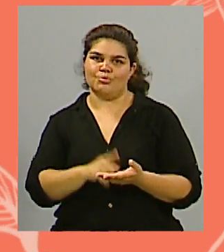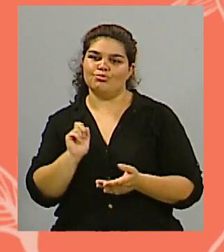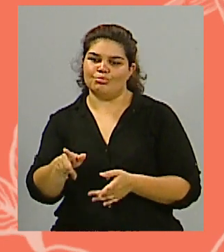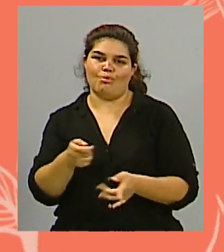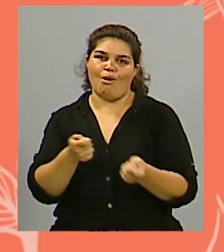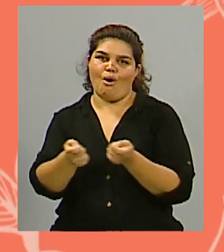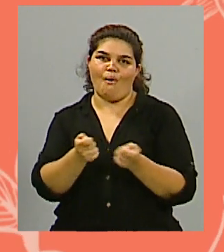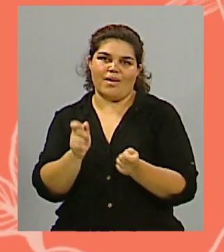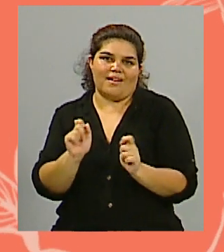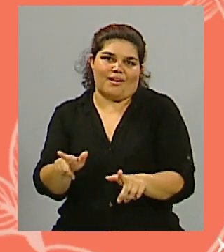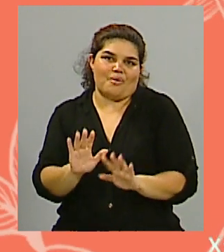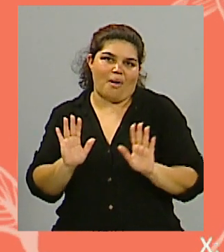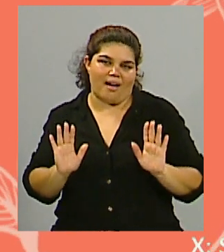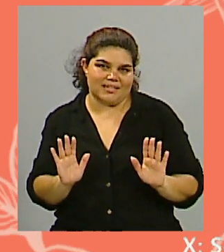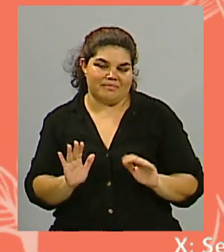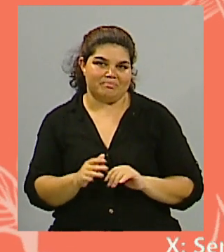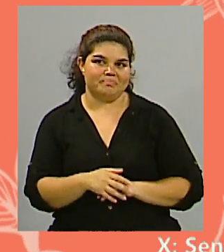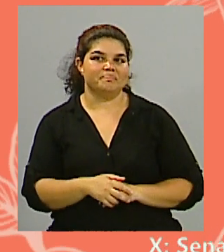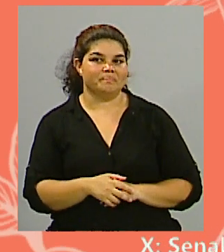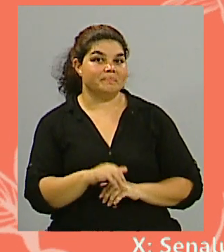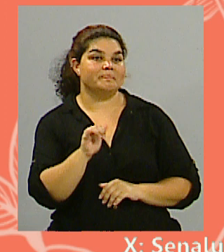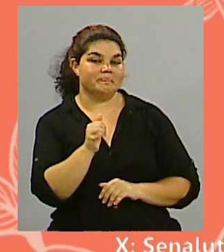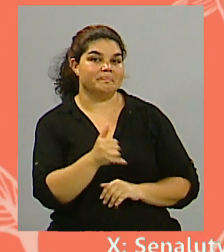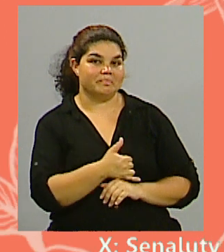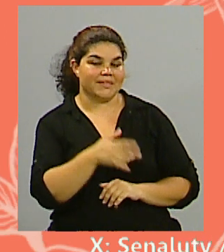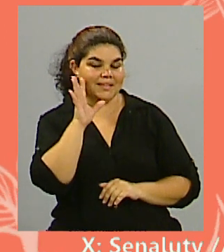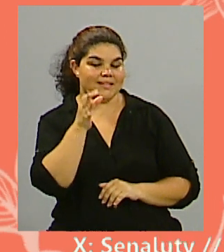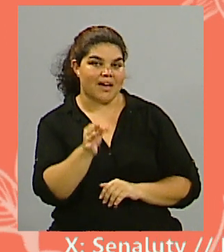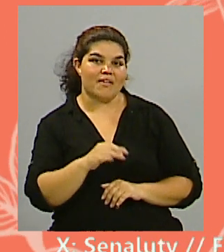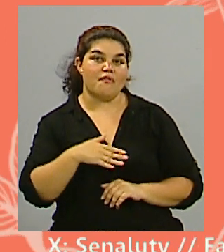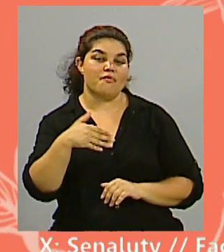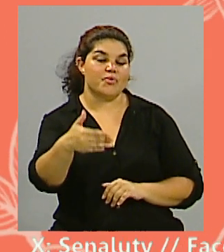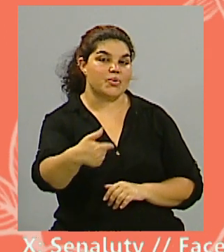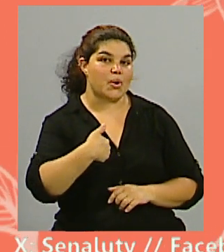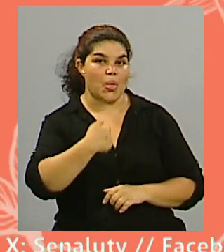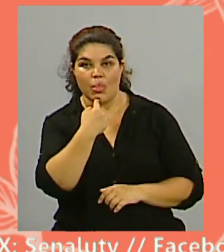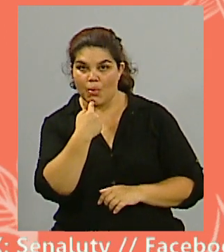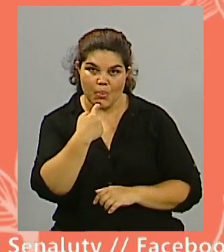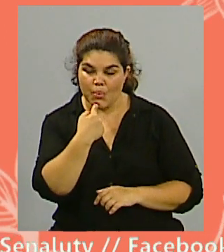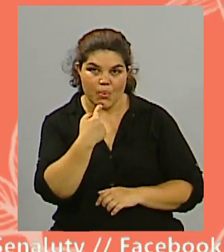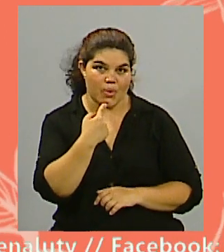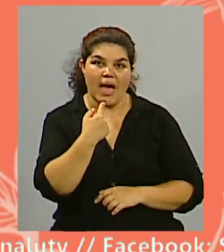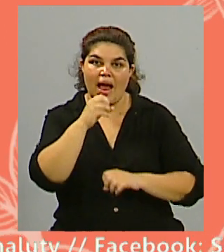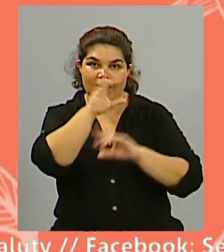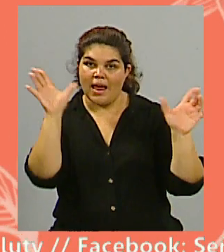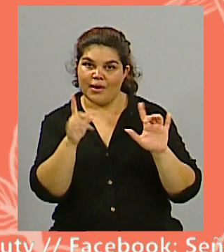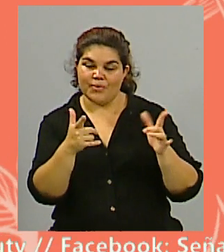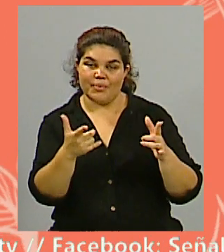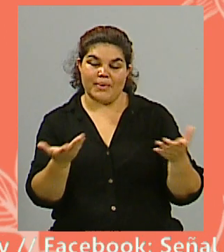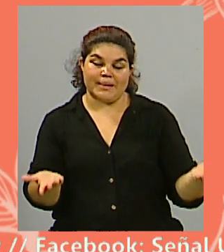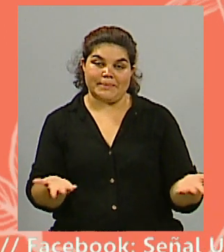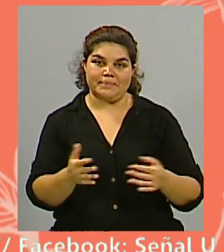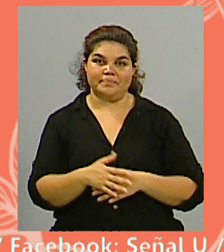él, qué sé yo? La verdad que sí, es medio incierto el panorama, al menos para estos sectores. Bueno, Manuel, muchísimas gracias, queríamos hablar